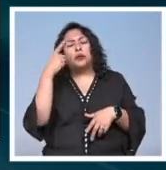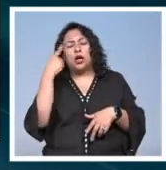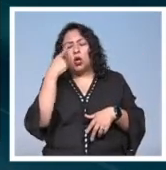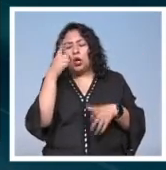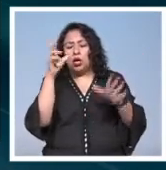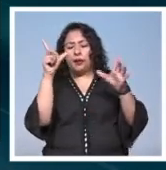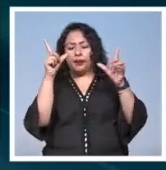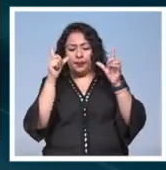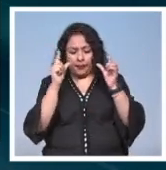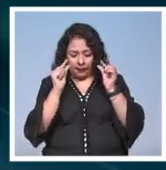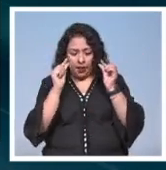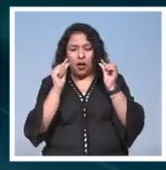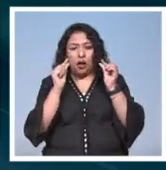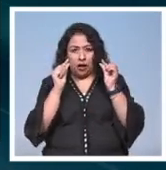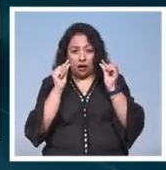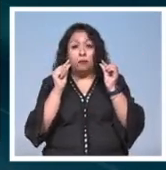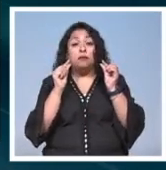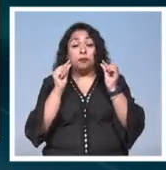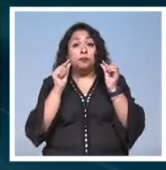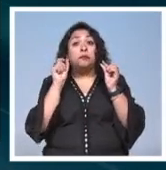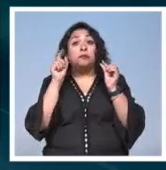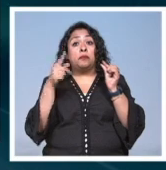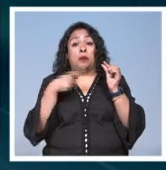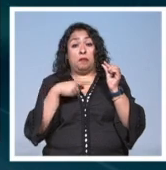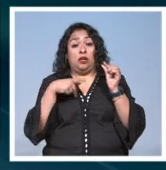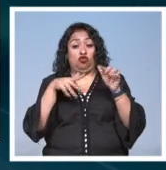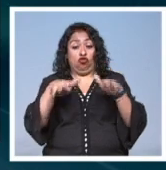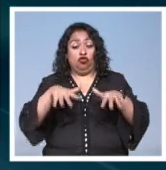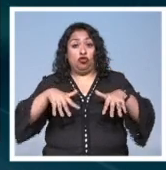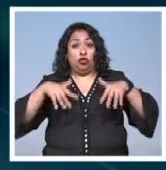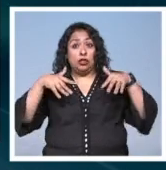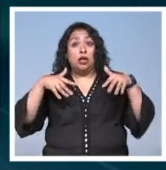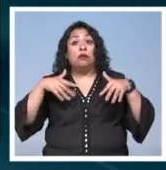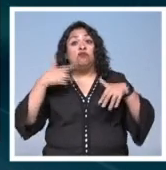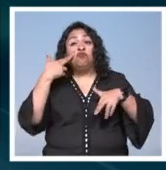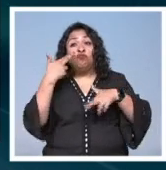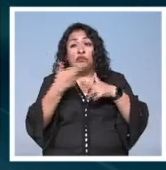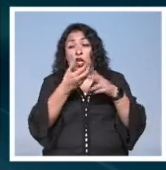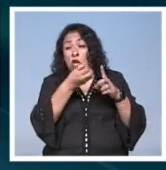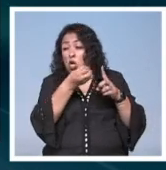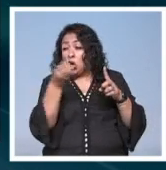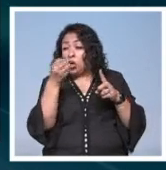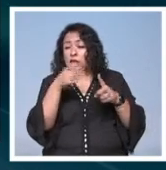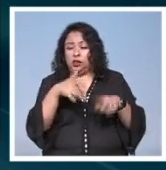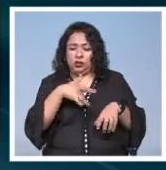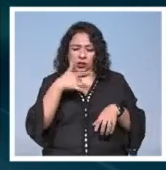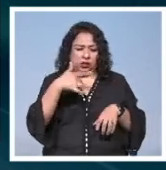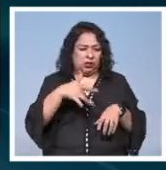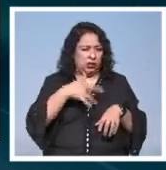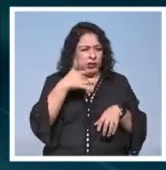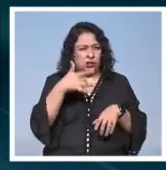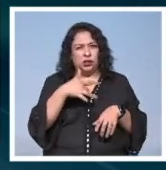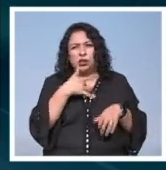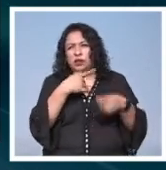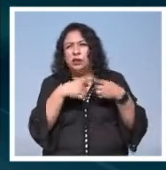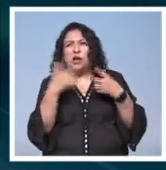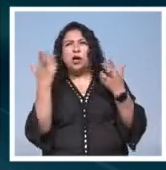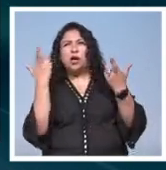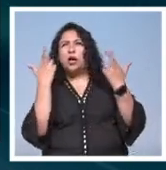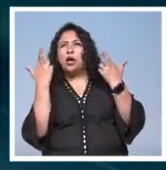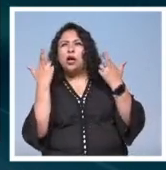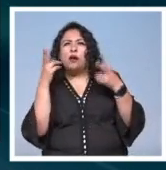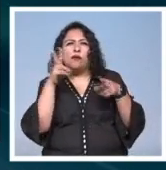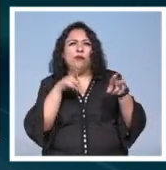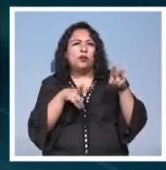cerrados y el mismo espectador es el encargado de organizar todos los estímulos tanto sonoros